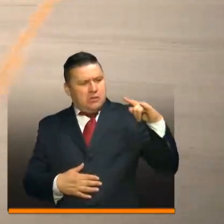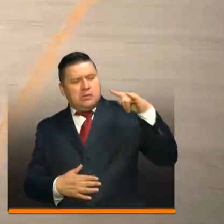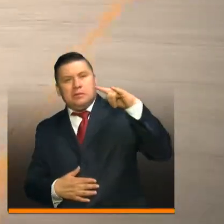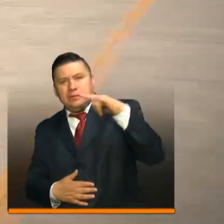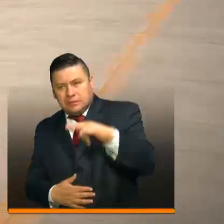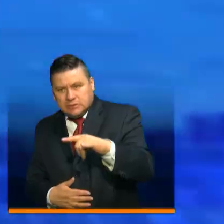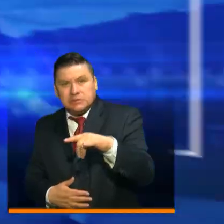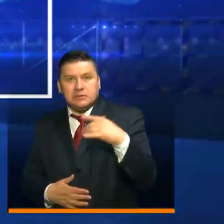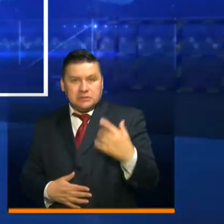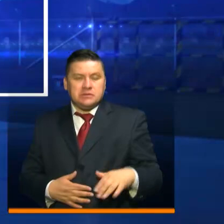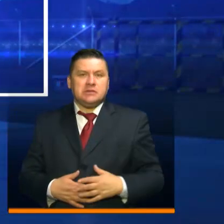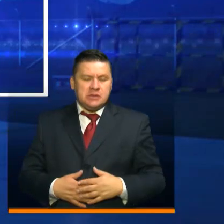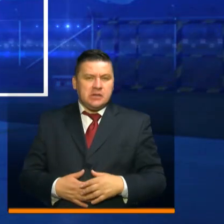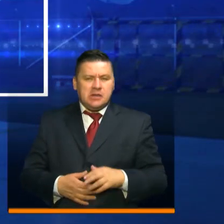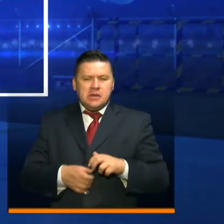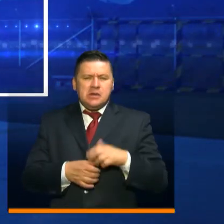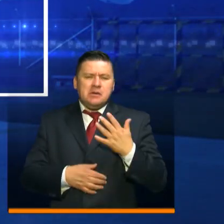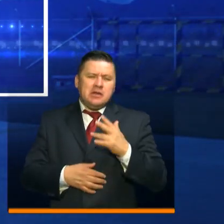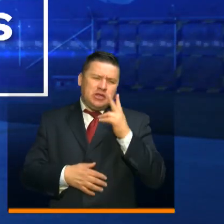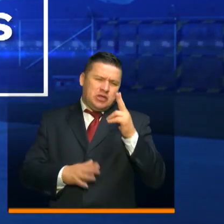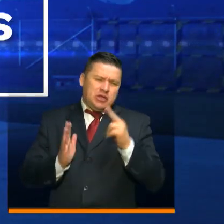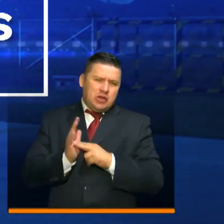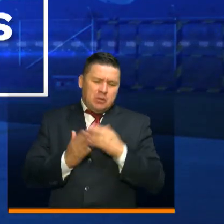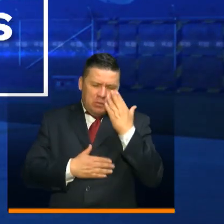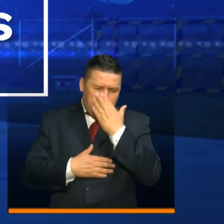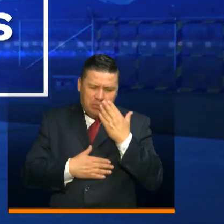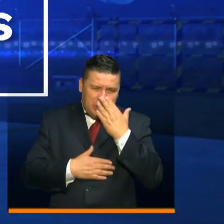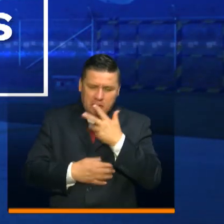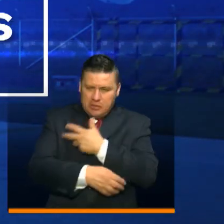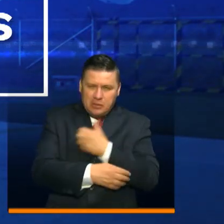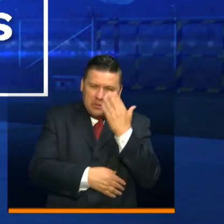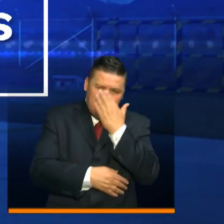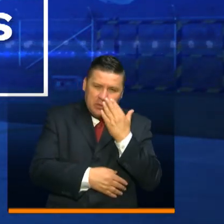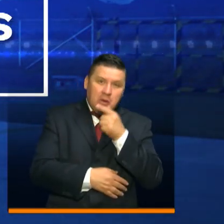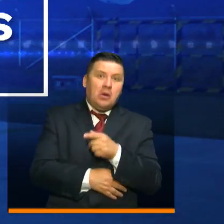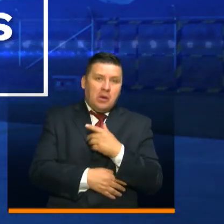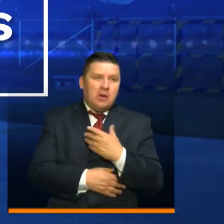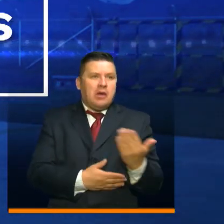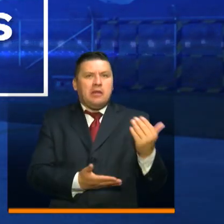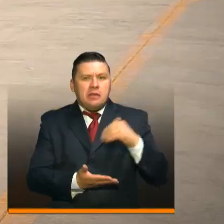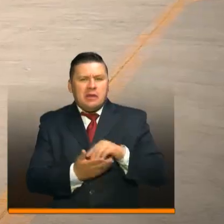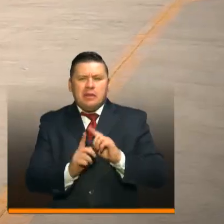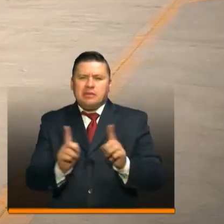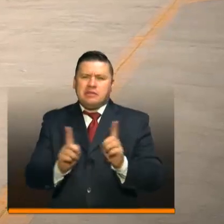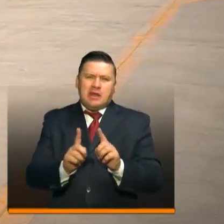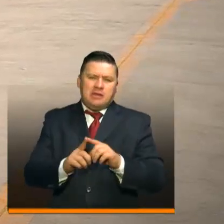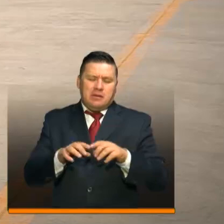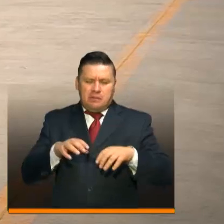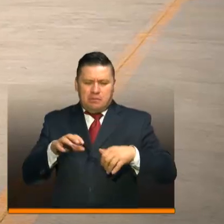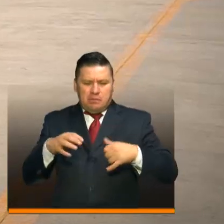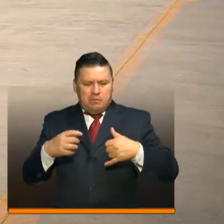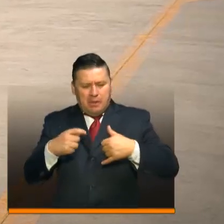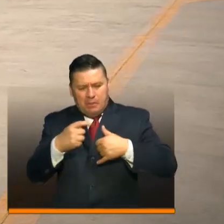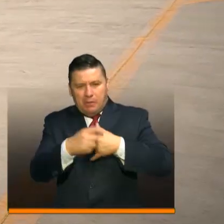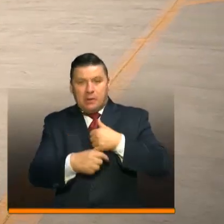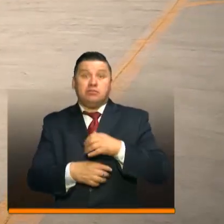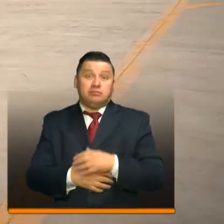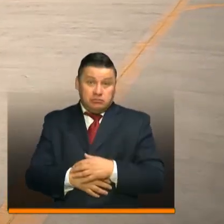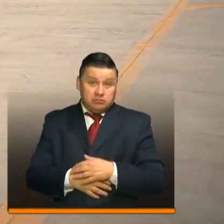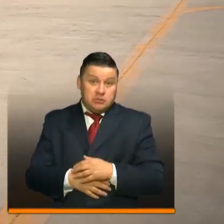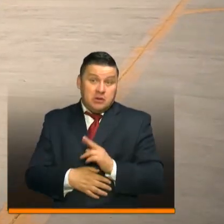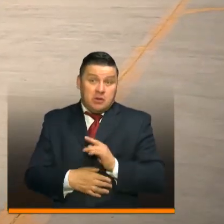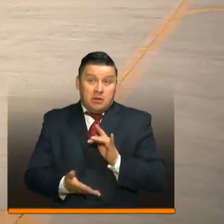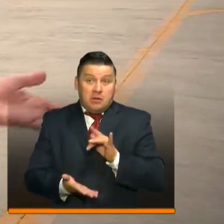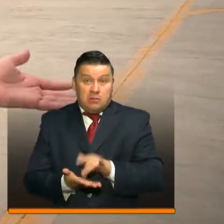Colombiana, se han transportado más de 2.000 pruebas COVID-19 provenientes de diferentes partes del país y que llegan